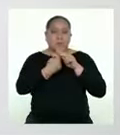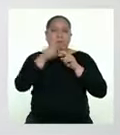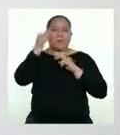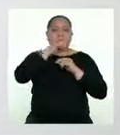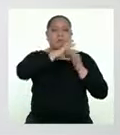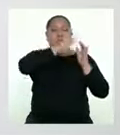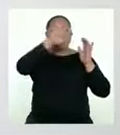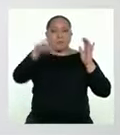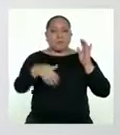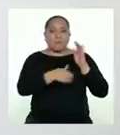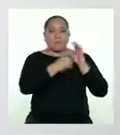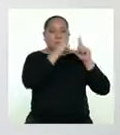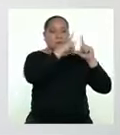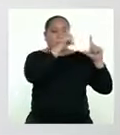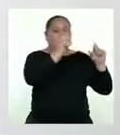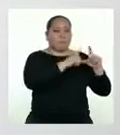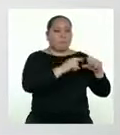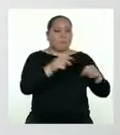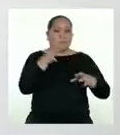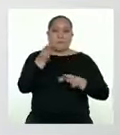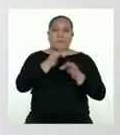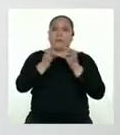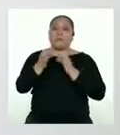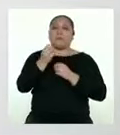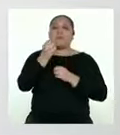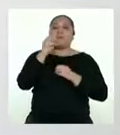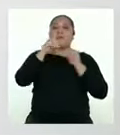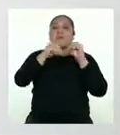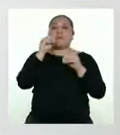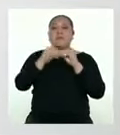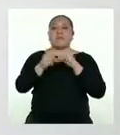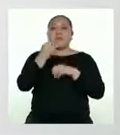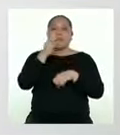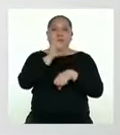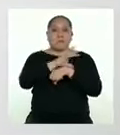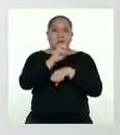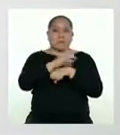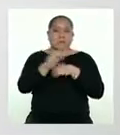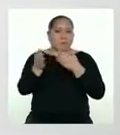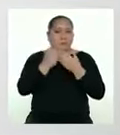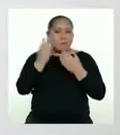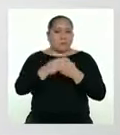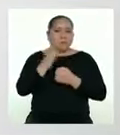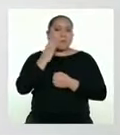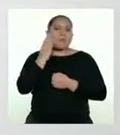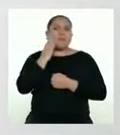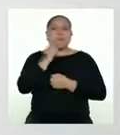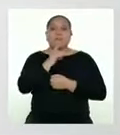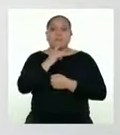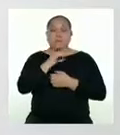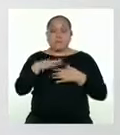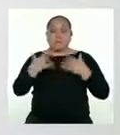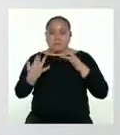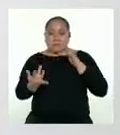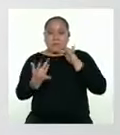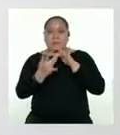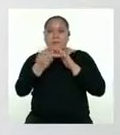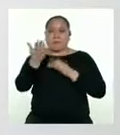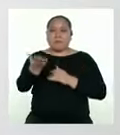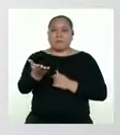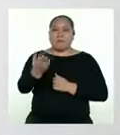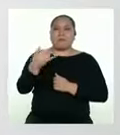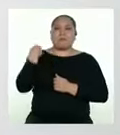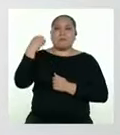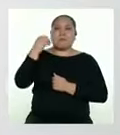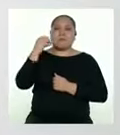todo el texto y nos adelanta que va a desarrollar algunos consejos prácticos para que madres y padres se reconecten con las